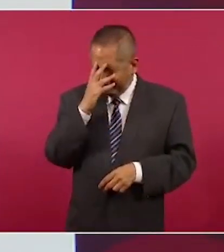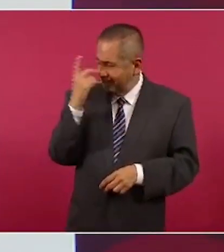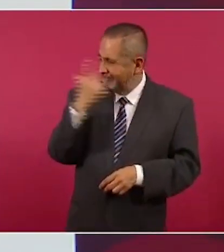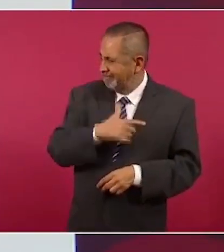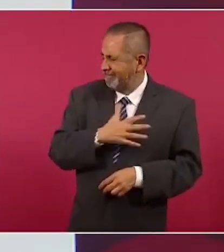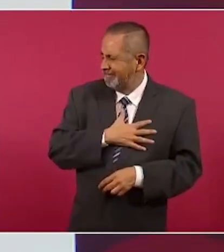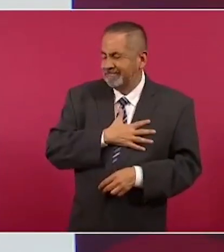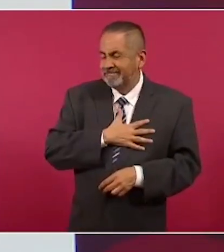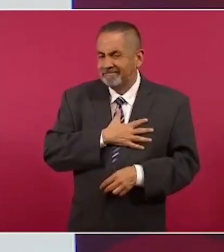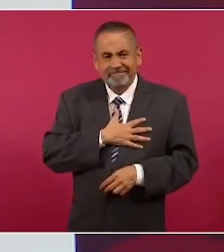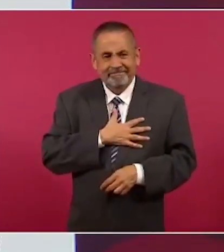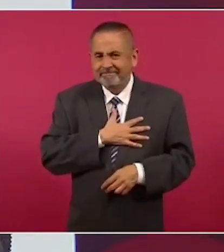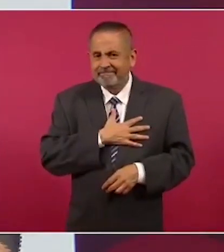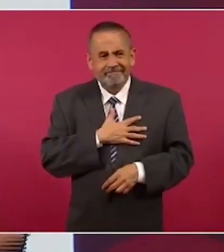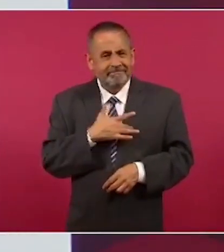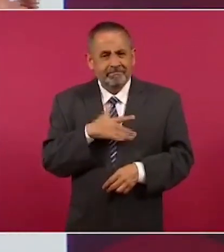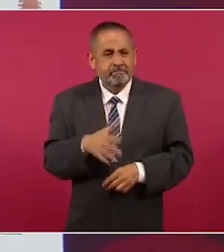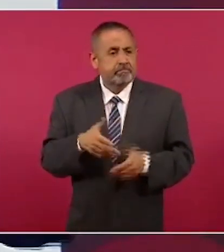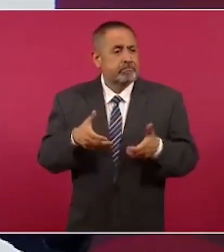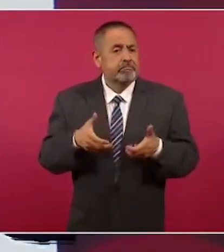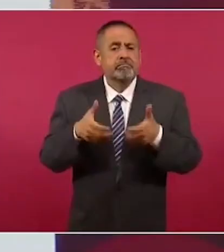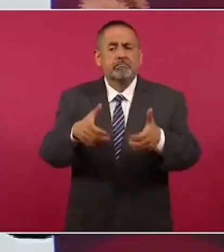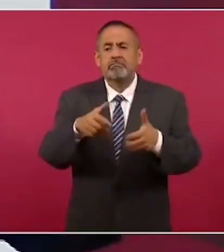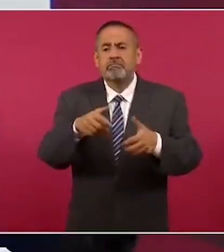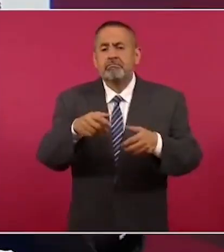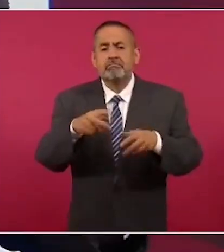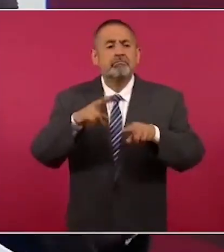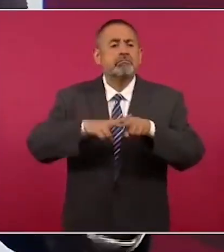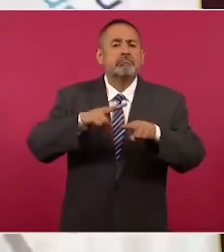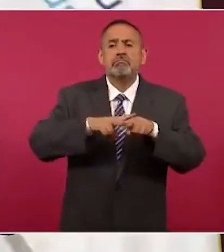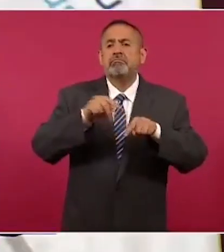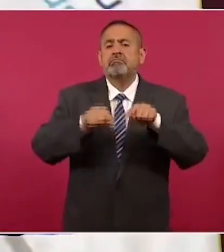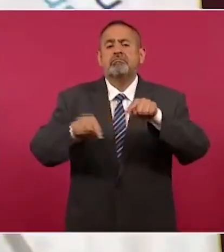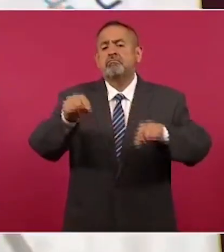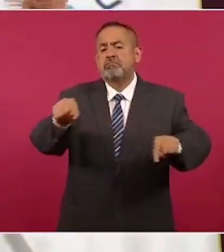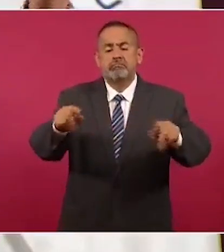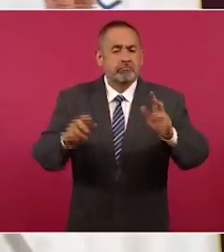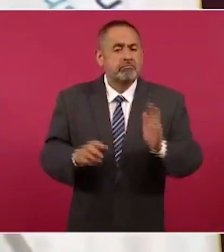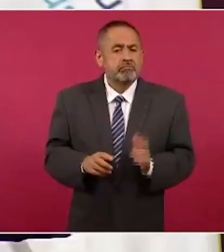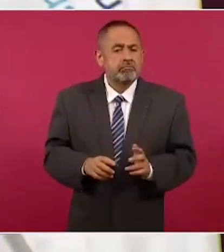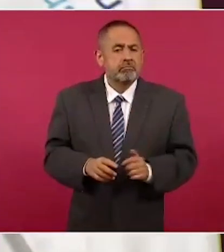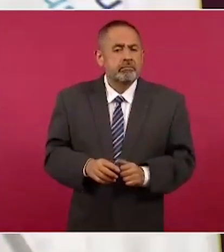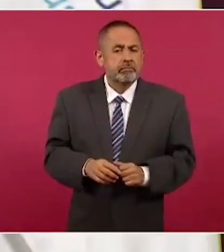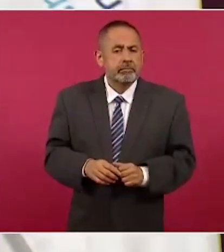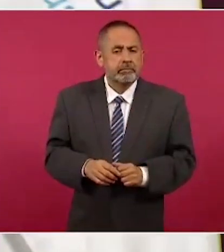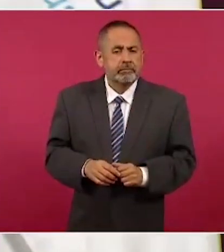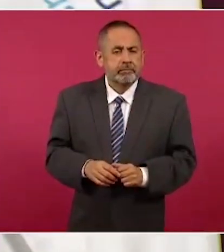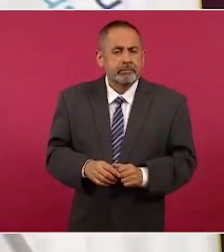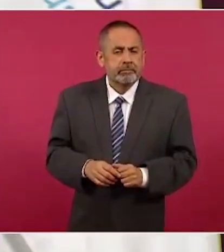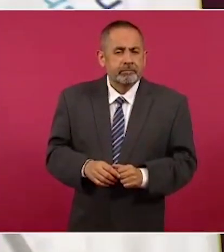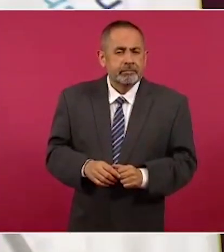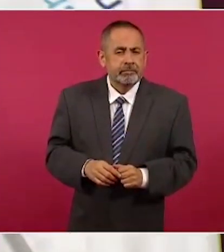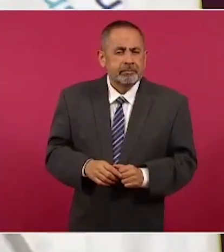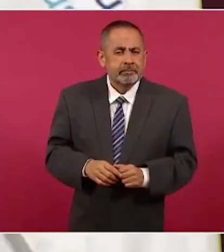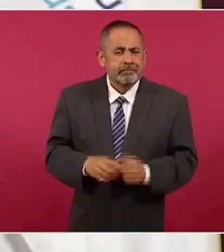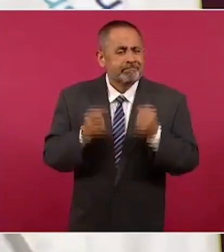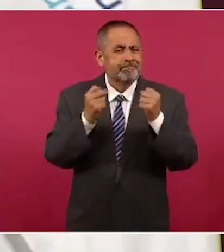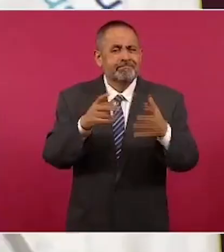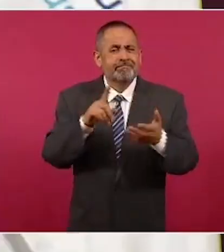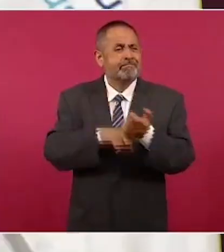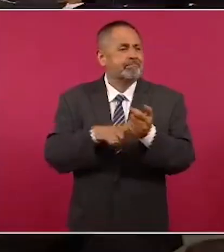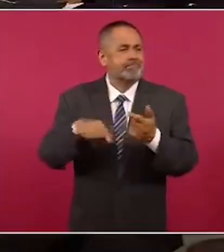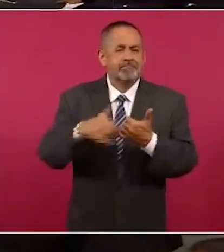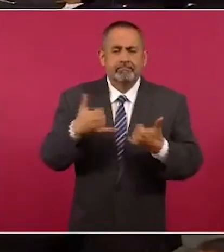Las calles, los parques, llenos de